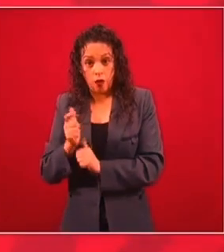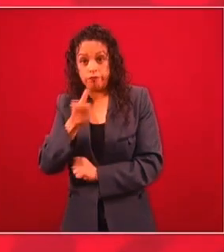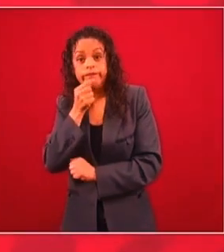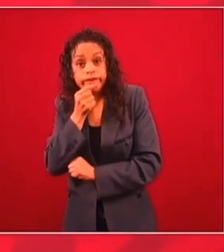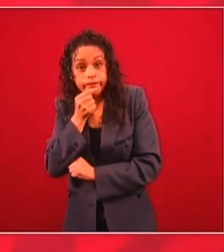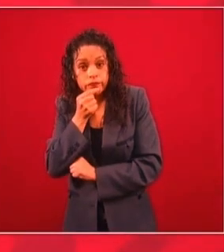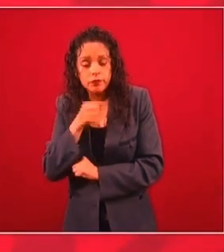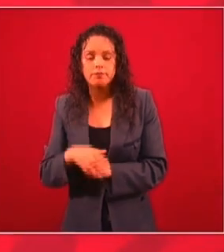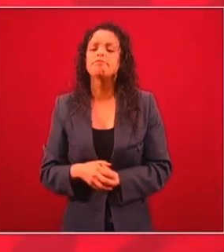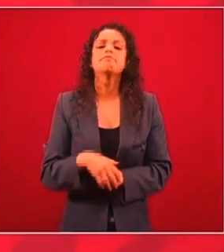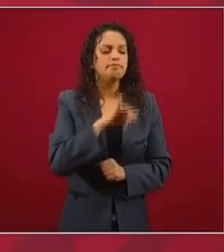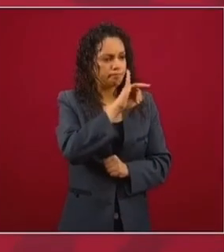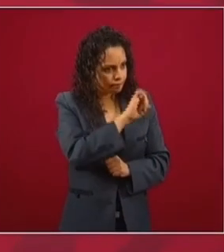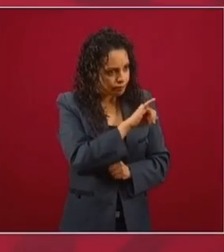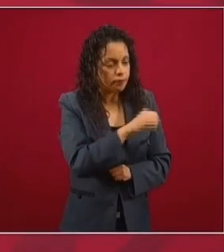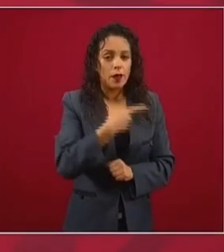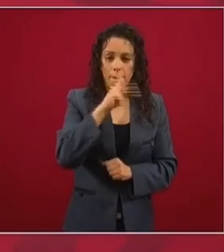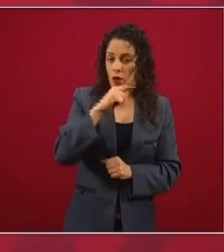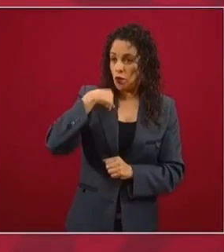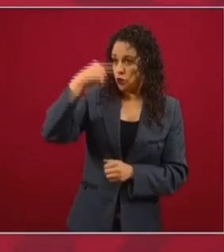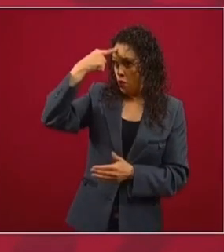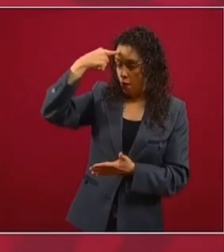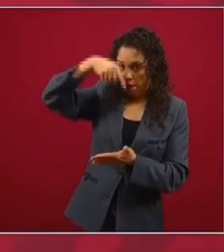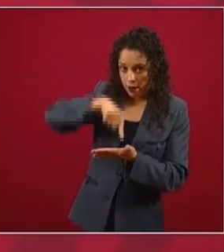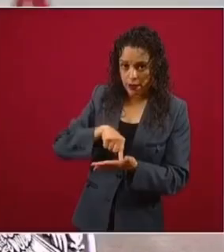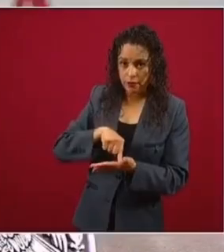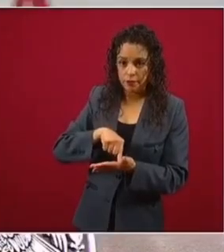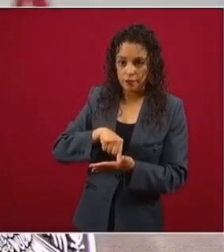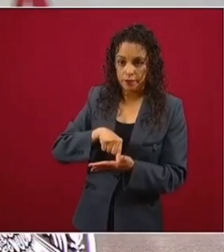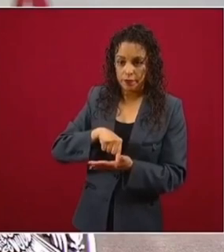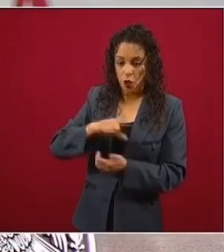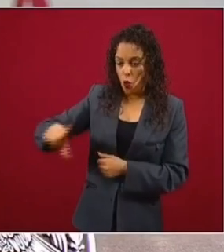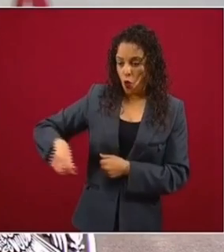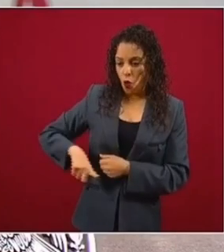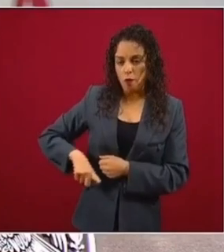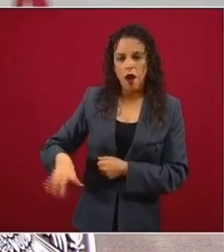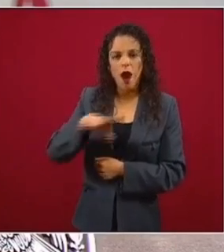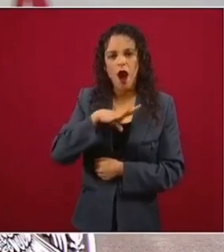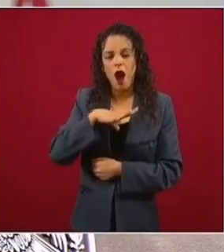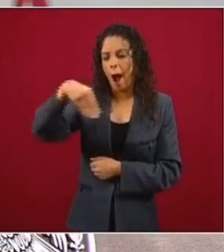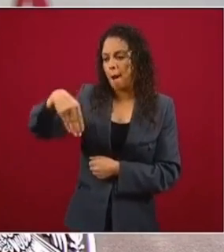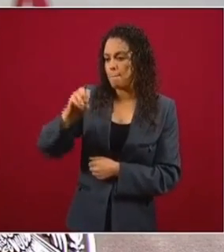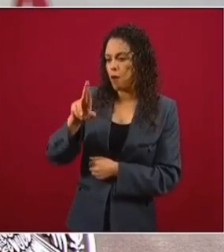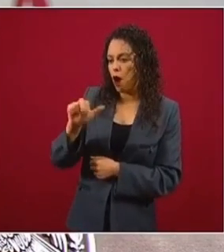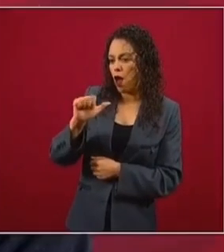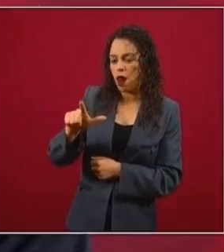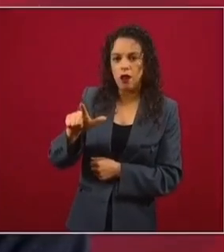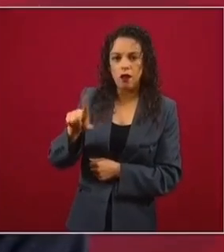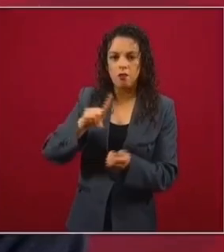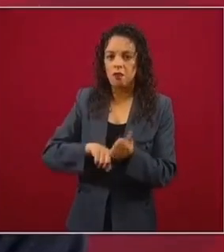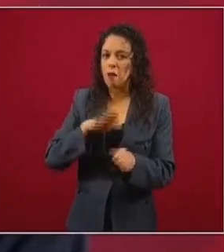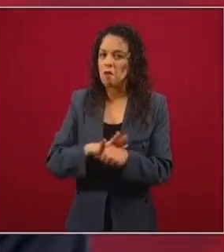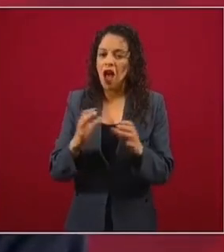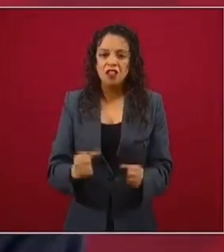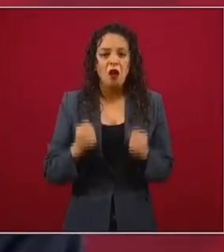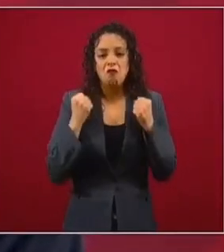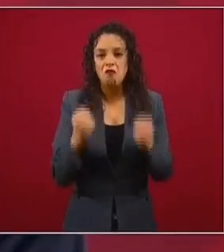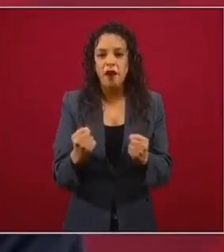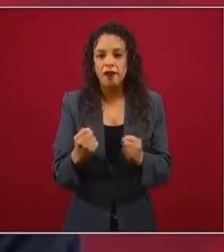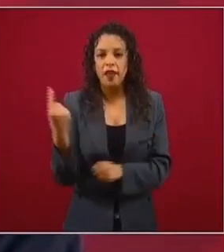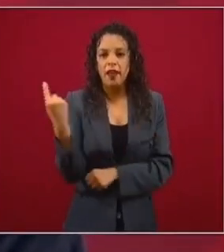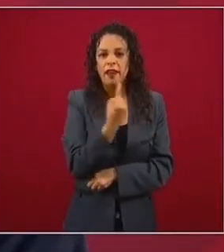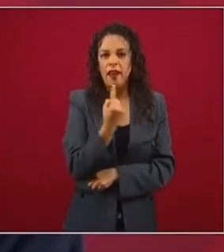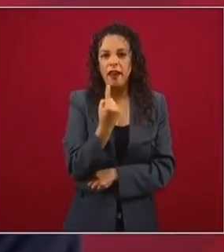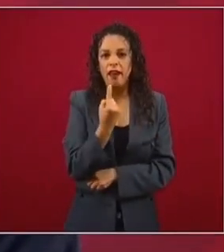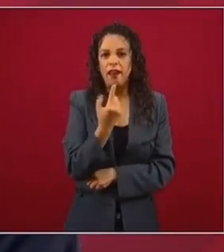del gobierno es más poderosa que la